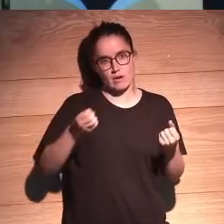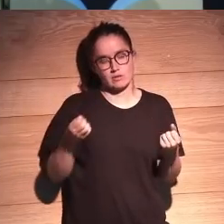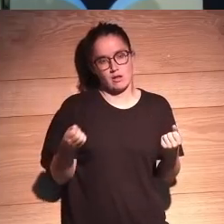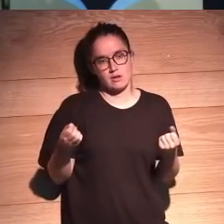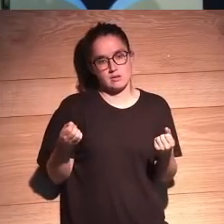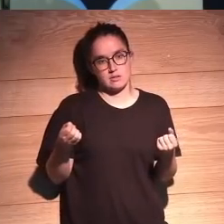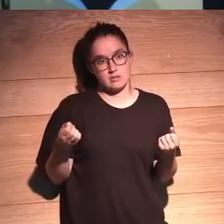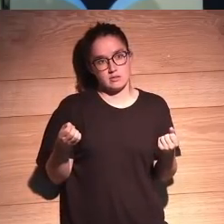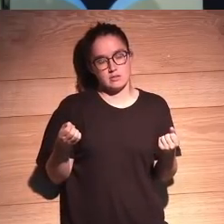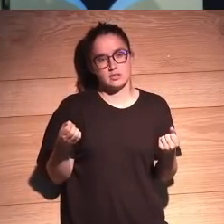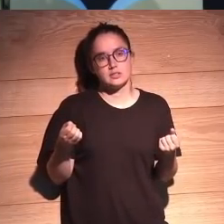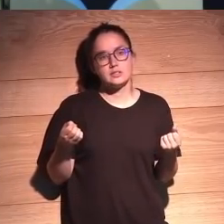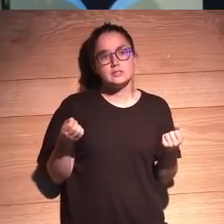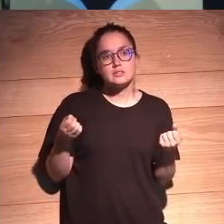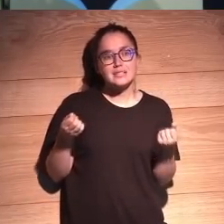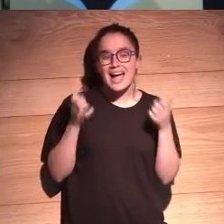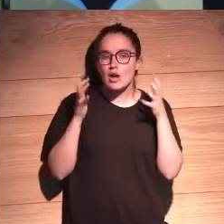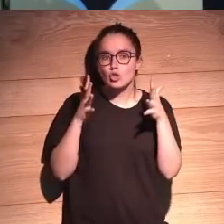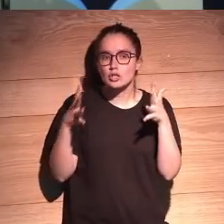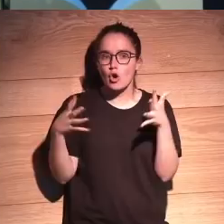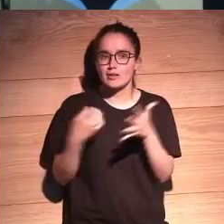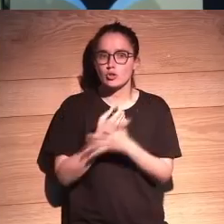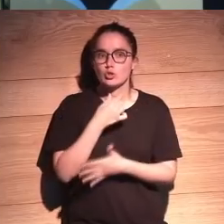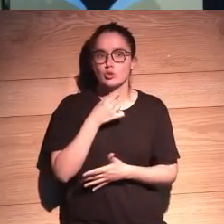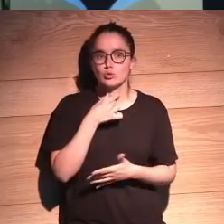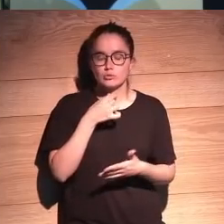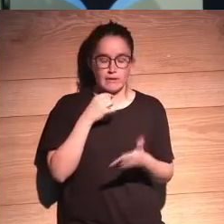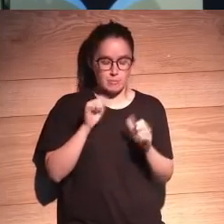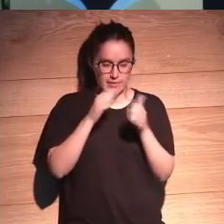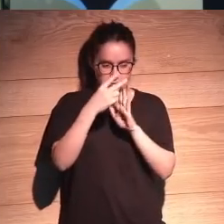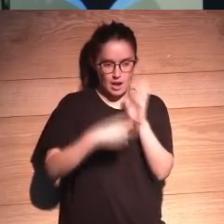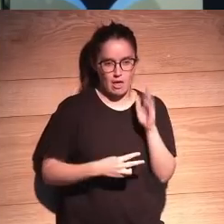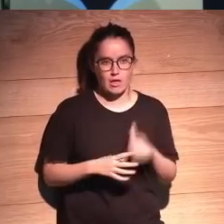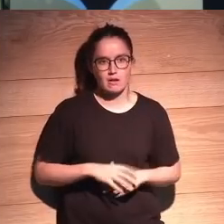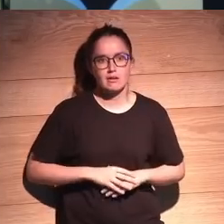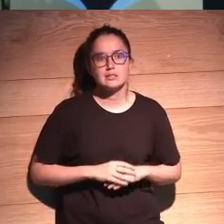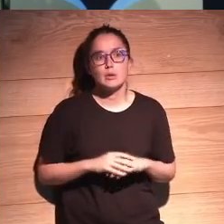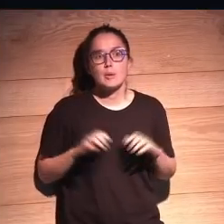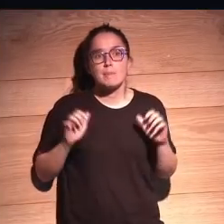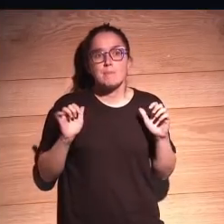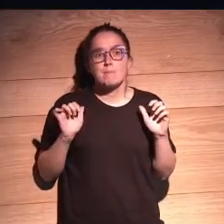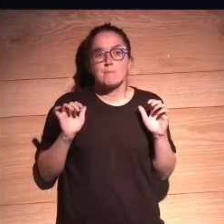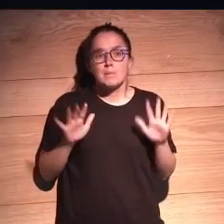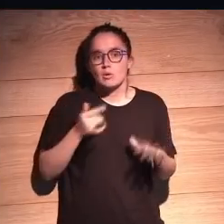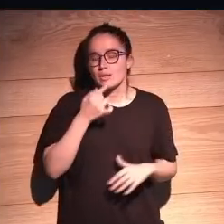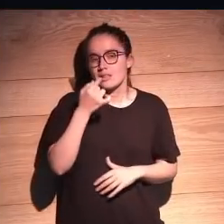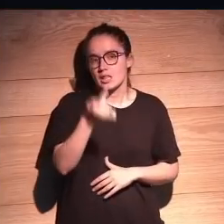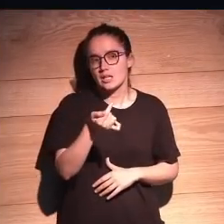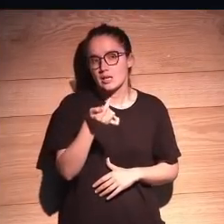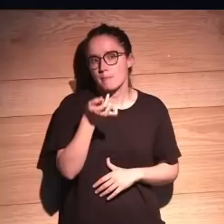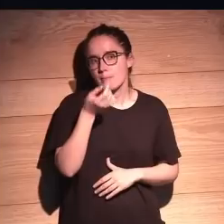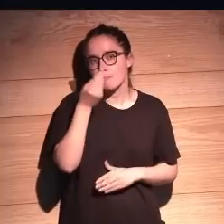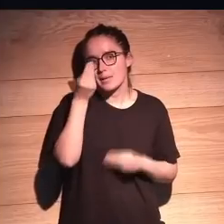de estas ideas y que aconsejo también a todos lo que os guste en que os metáis pero voy a decirte que me parece un